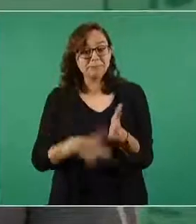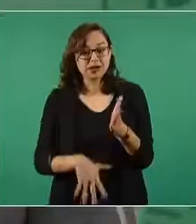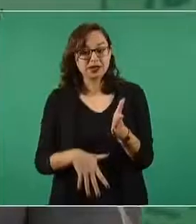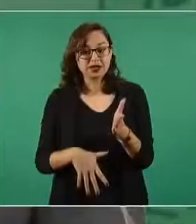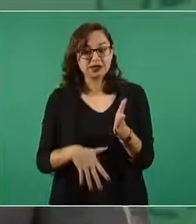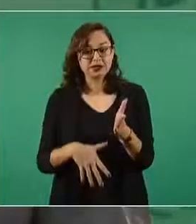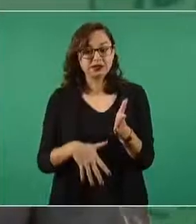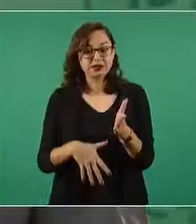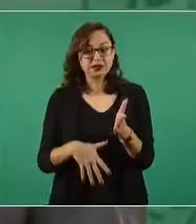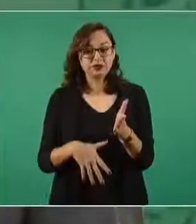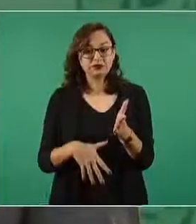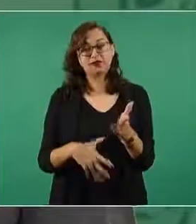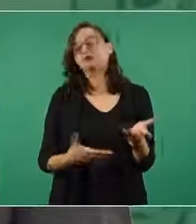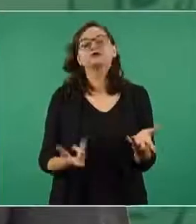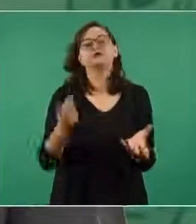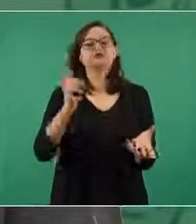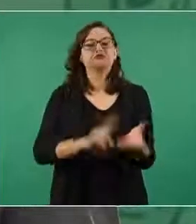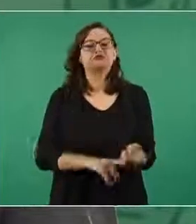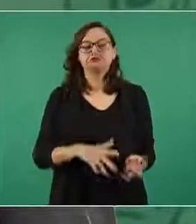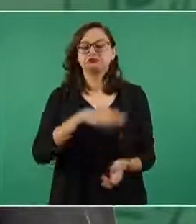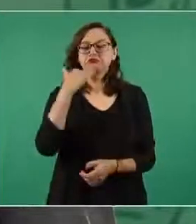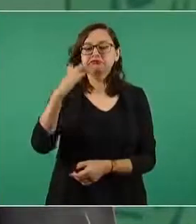porque no hay corrupción.